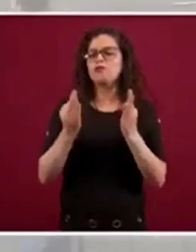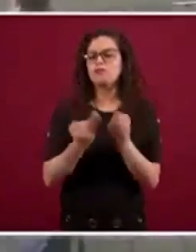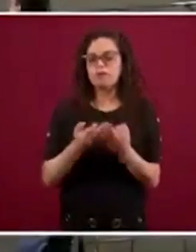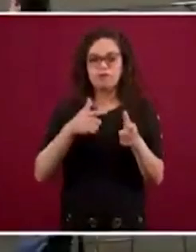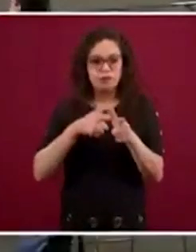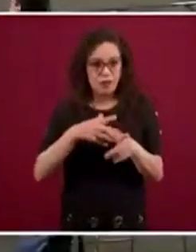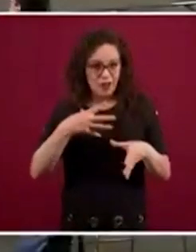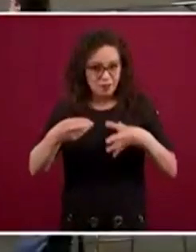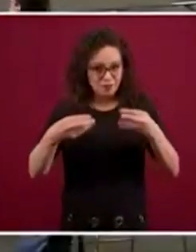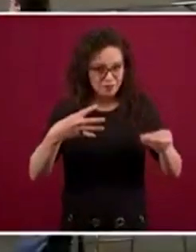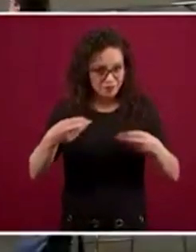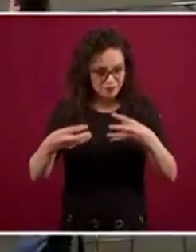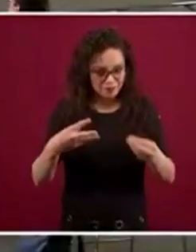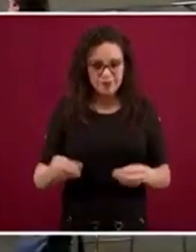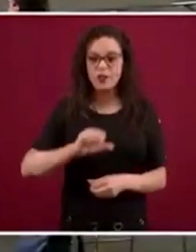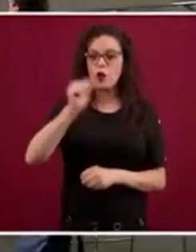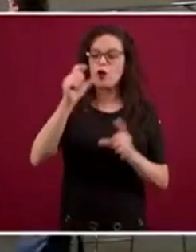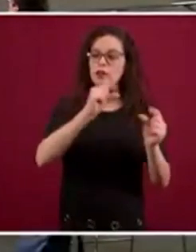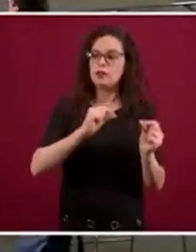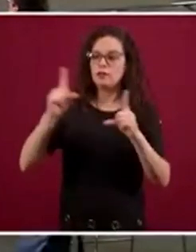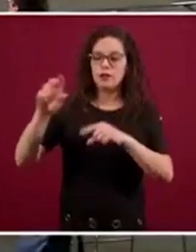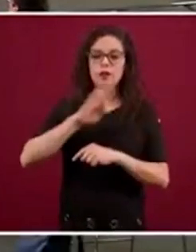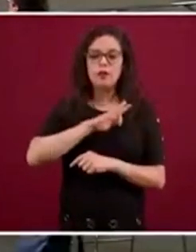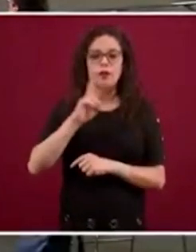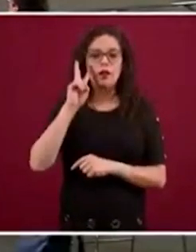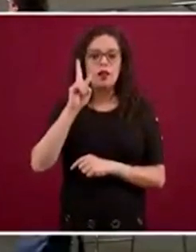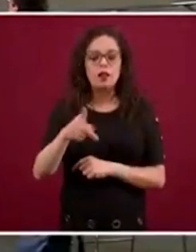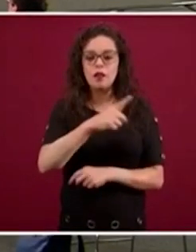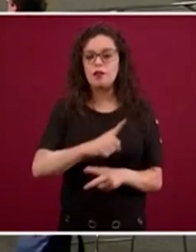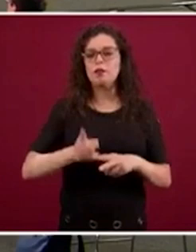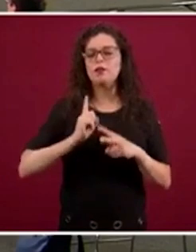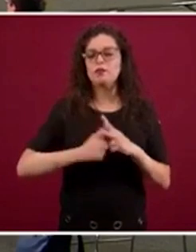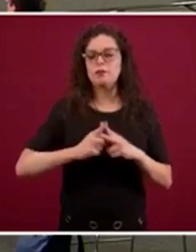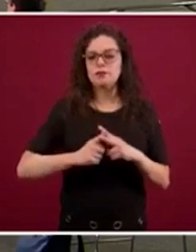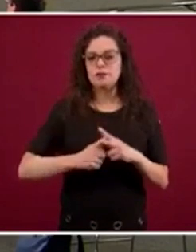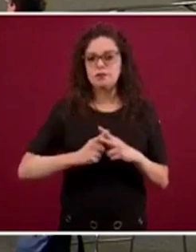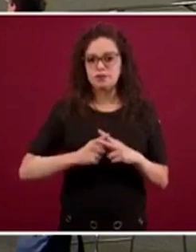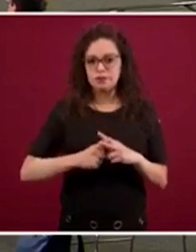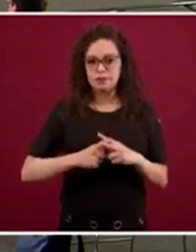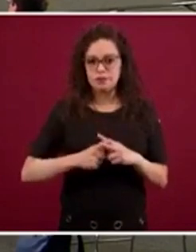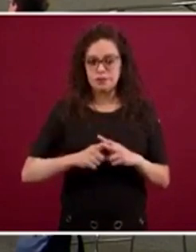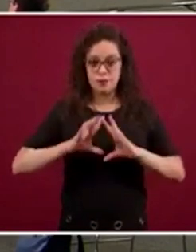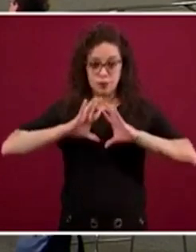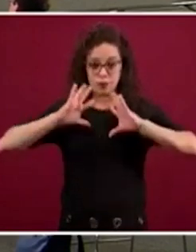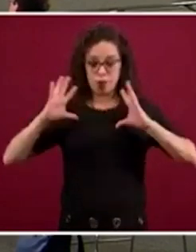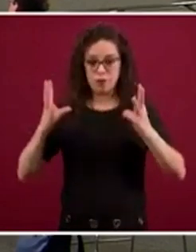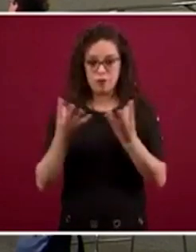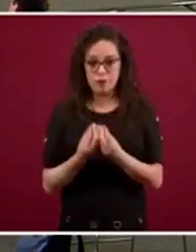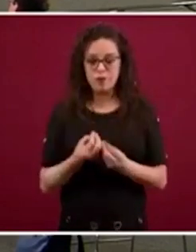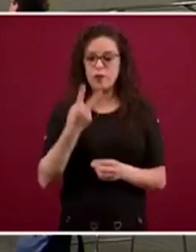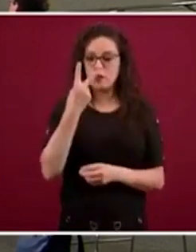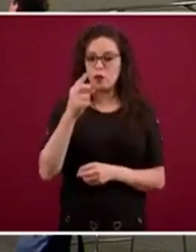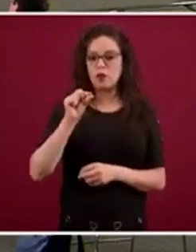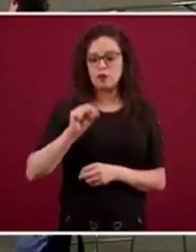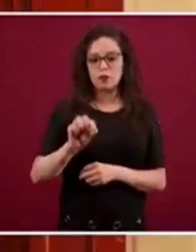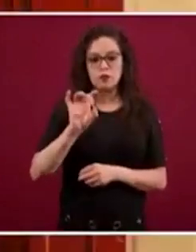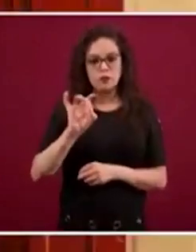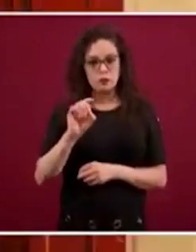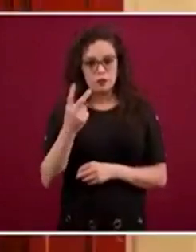siguiente diapositiva vamos a ver la distribución por tasa de incidencia acumulada, 2.32